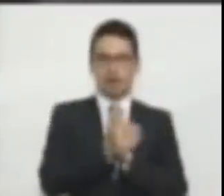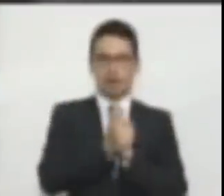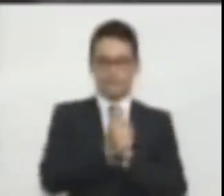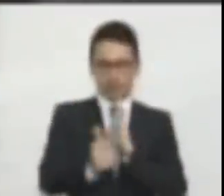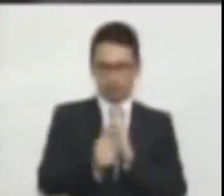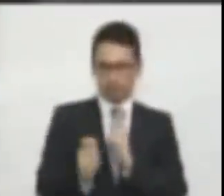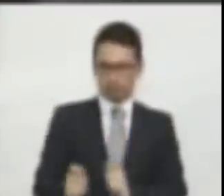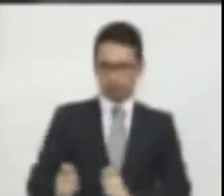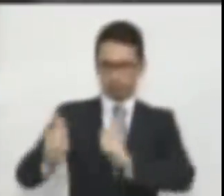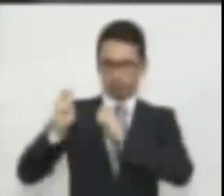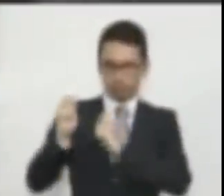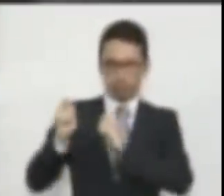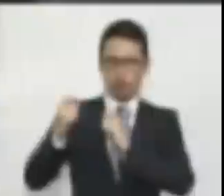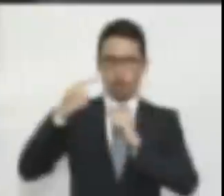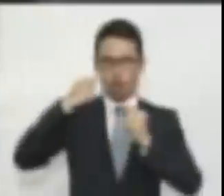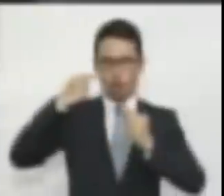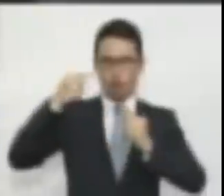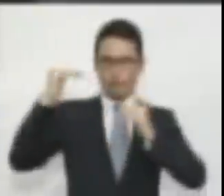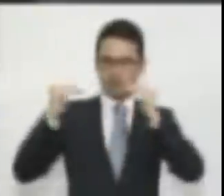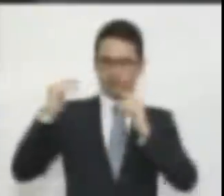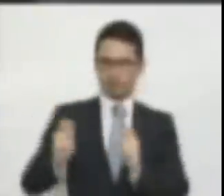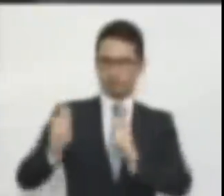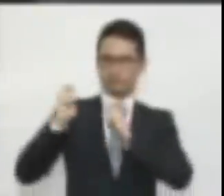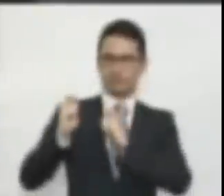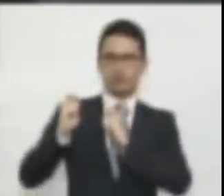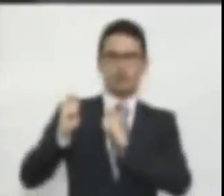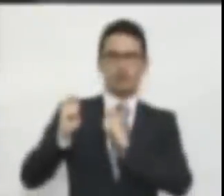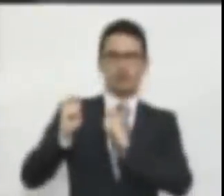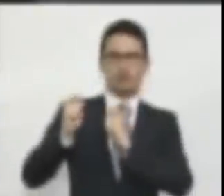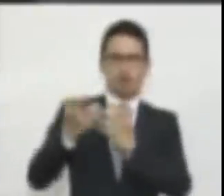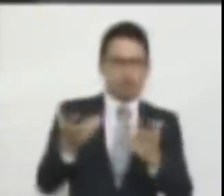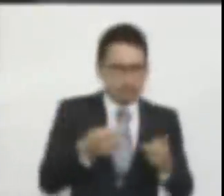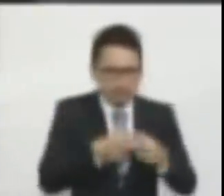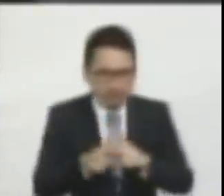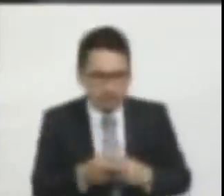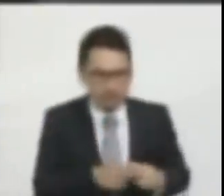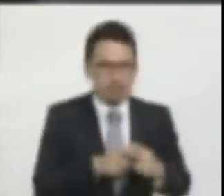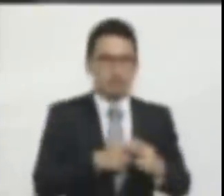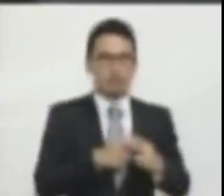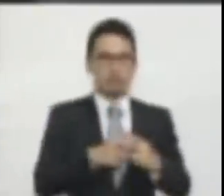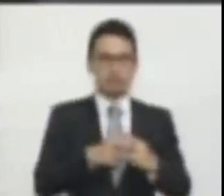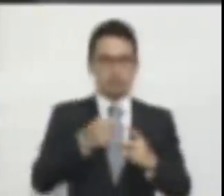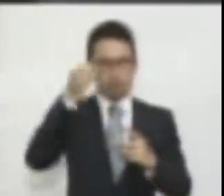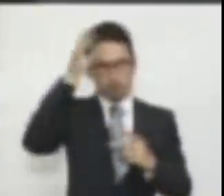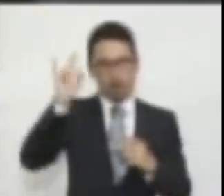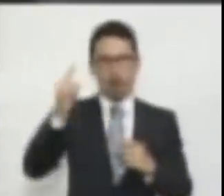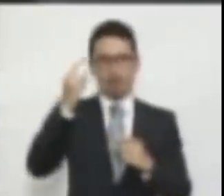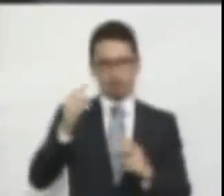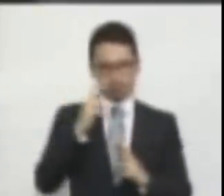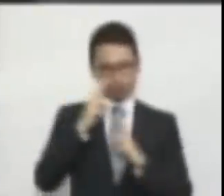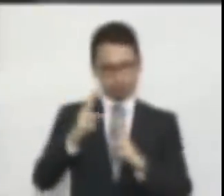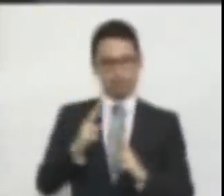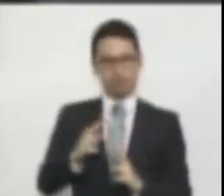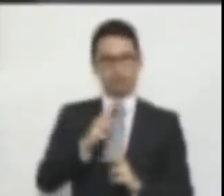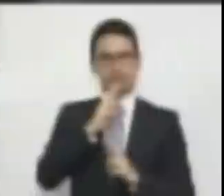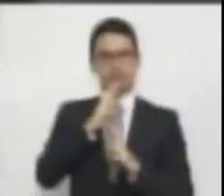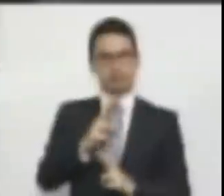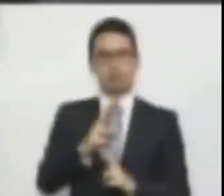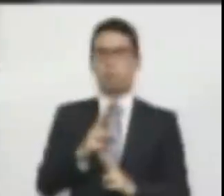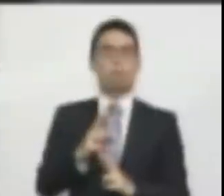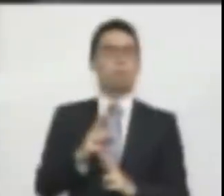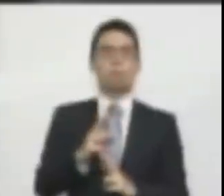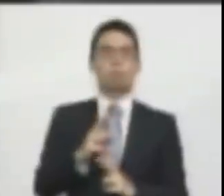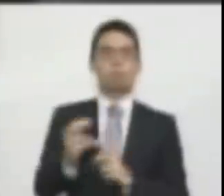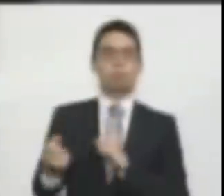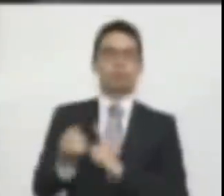ni competencia, ni mecanismos, ni instrumentos para hacer valer nuestros fueros. Y